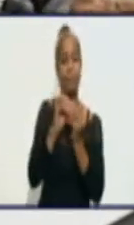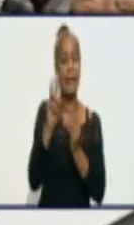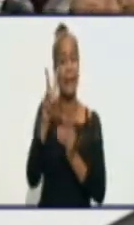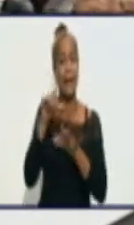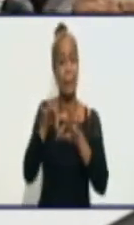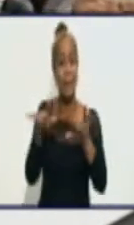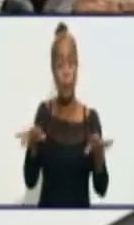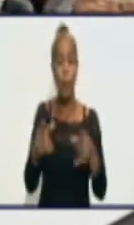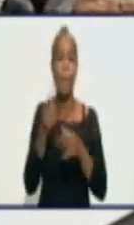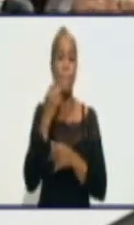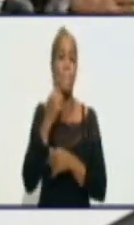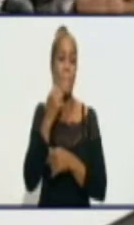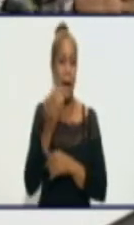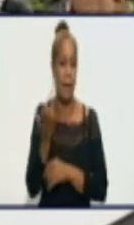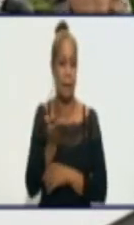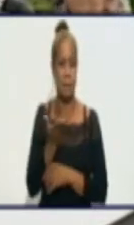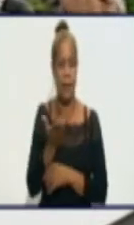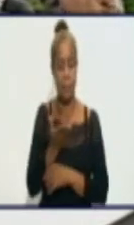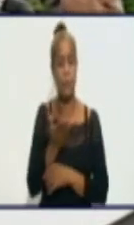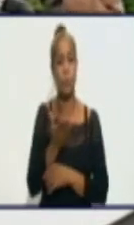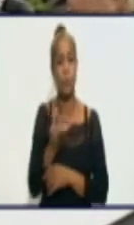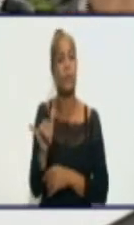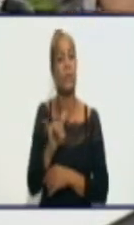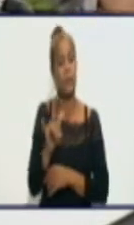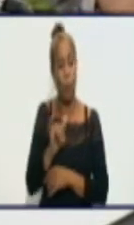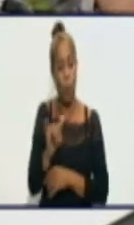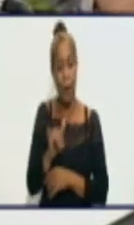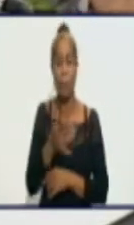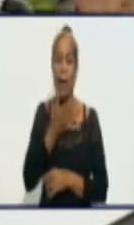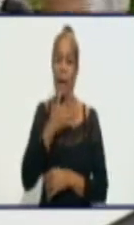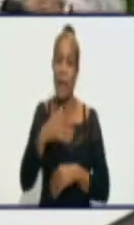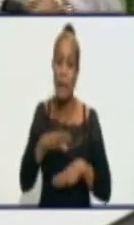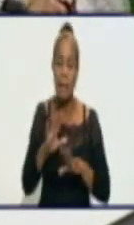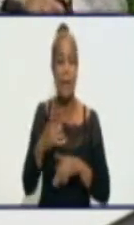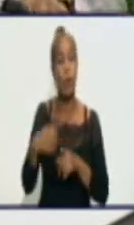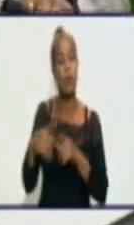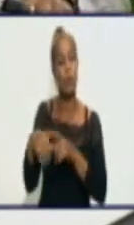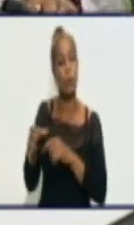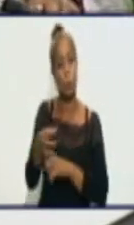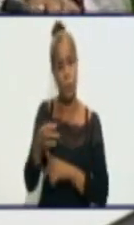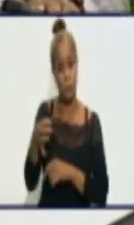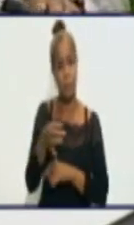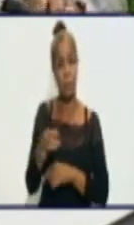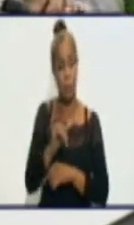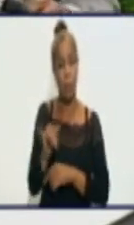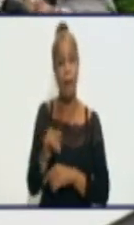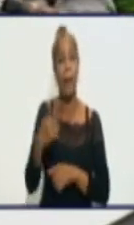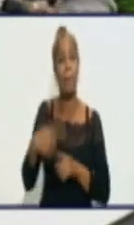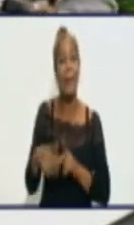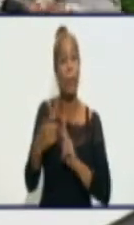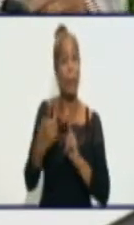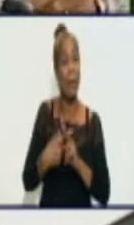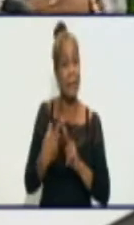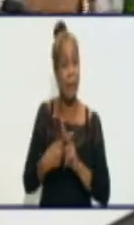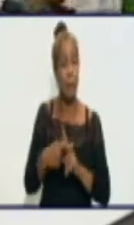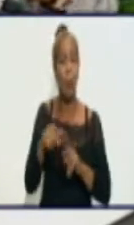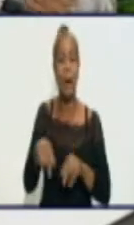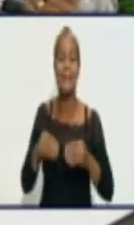provincial. Imagino que también en el resto de los municipios sea parecido. Ojalá que no. Pero en Vayamo hoy sí hay una situación bastante compleja.